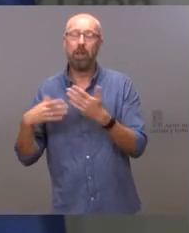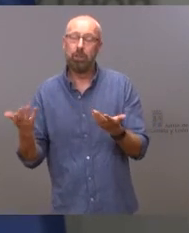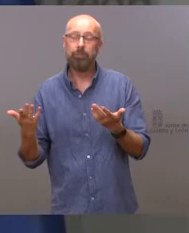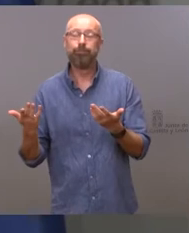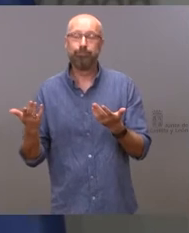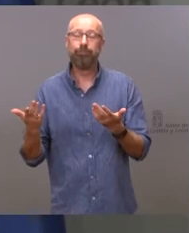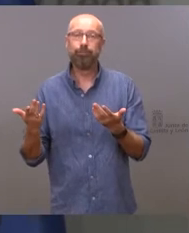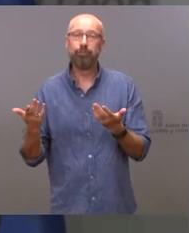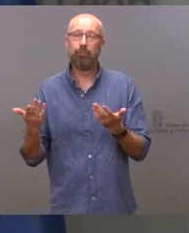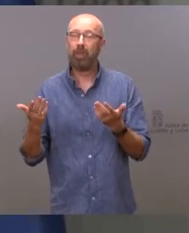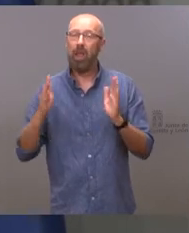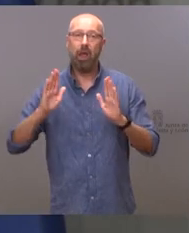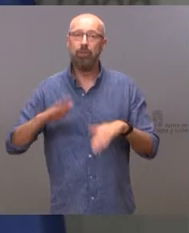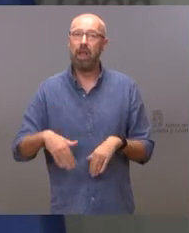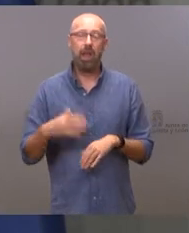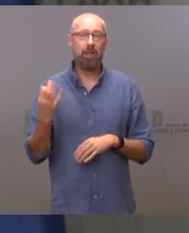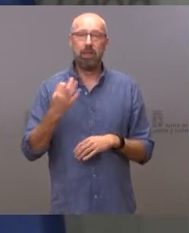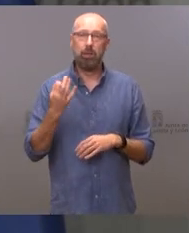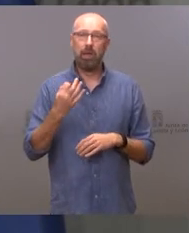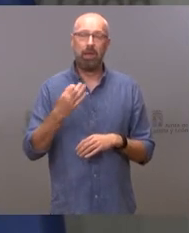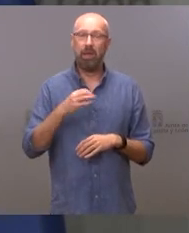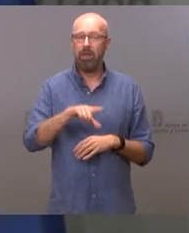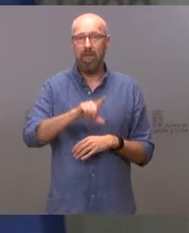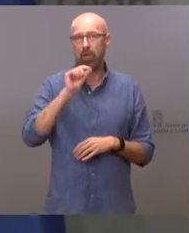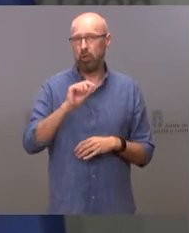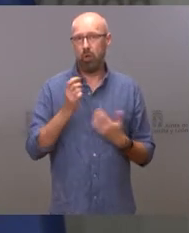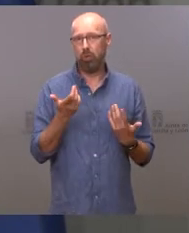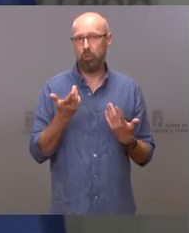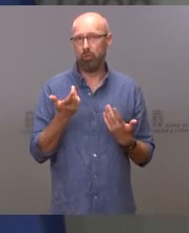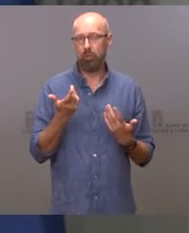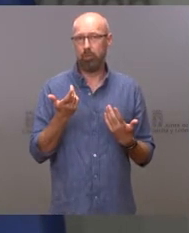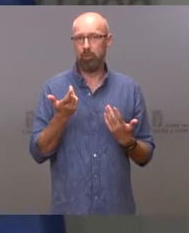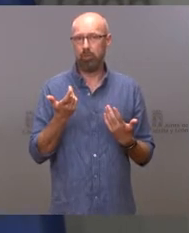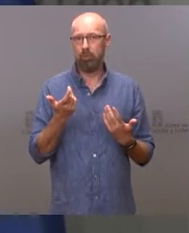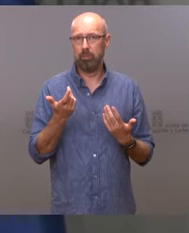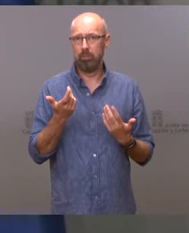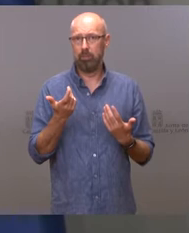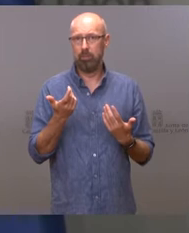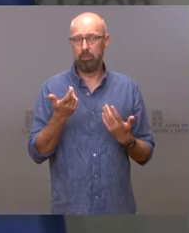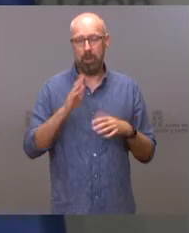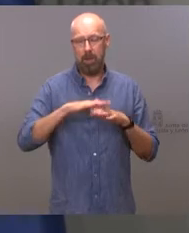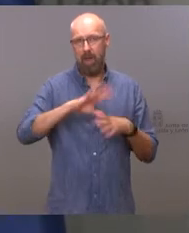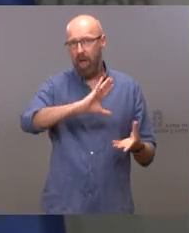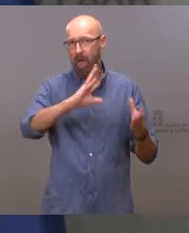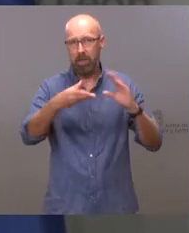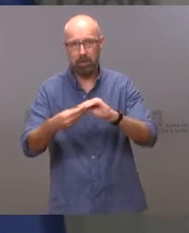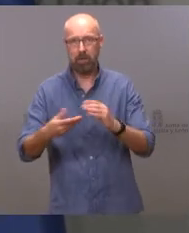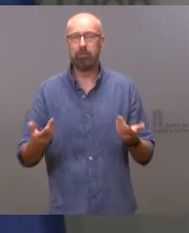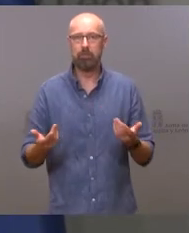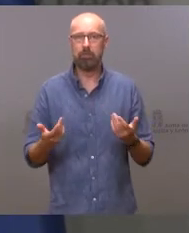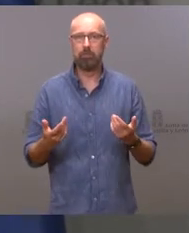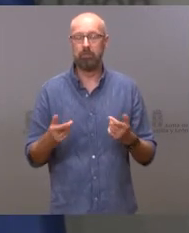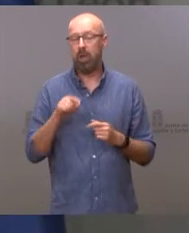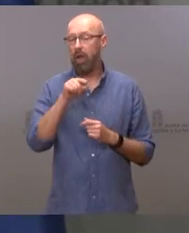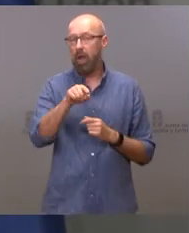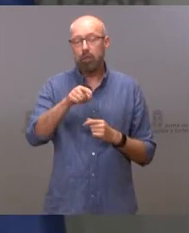ineludible tomar decisiones de readaptación y eso es lo